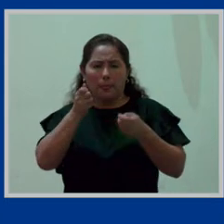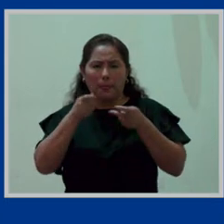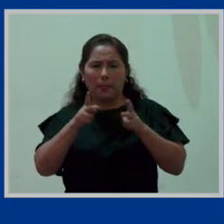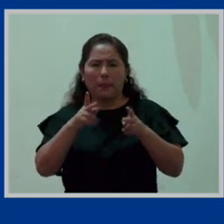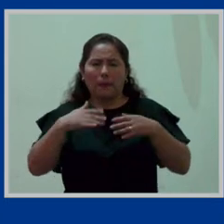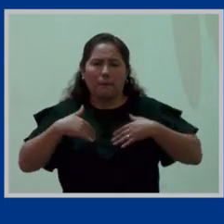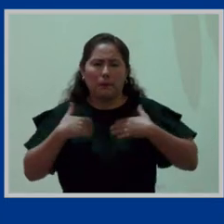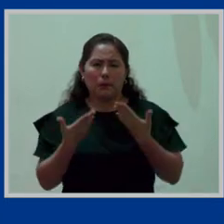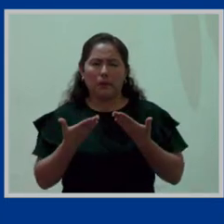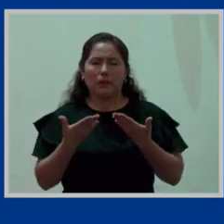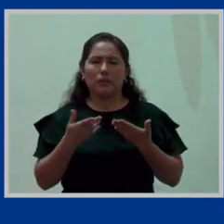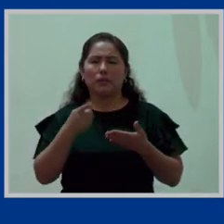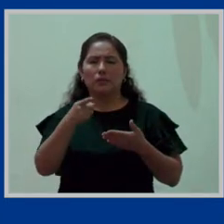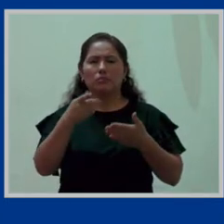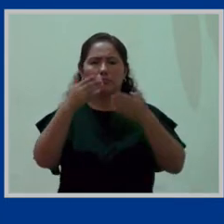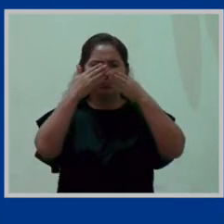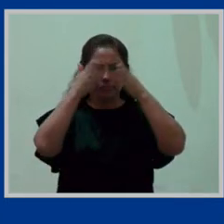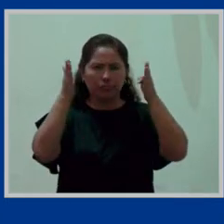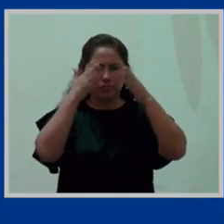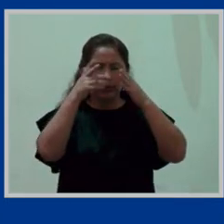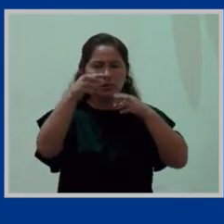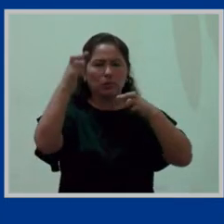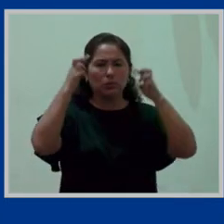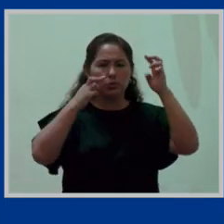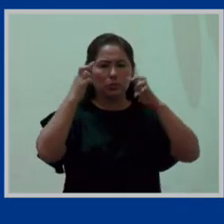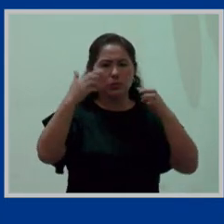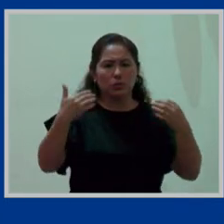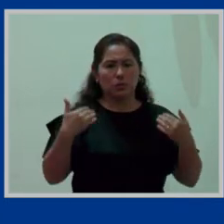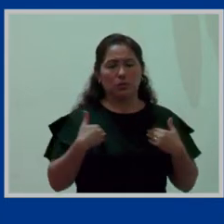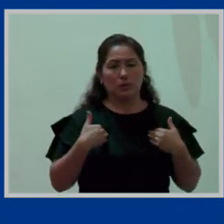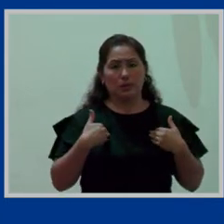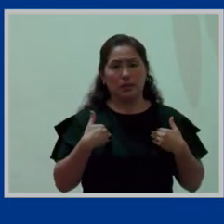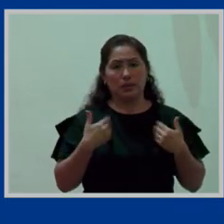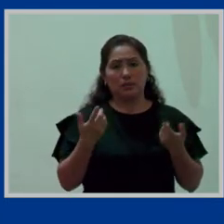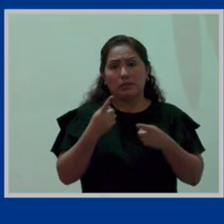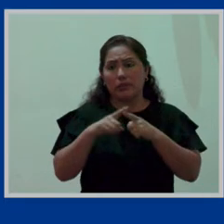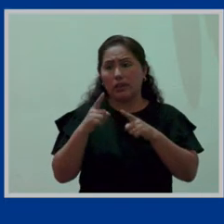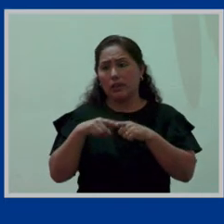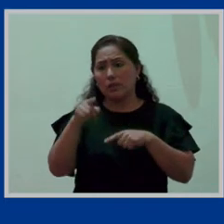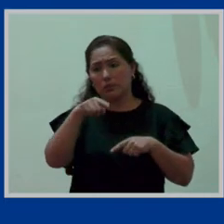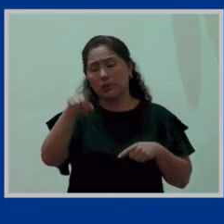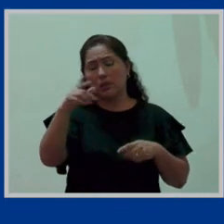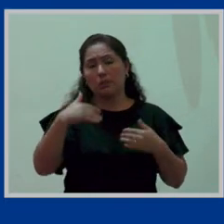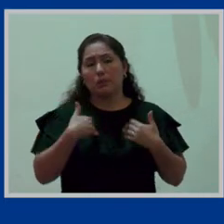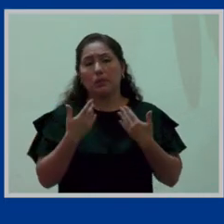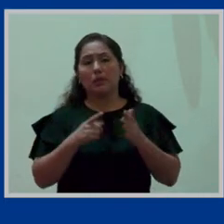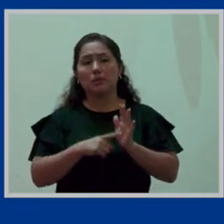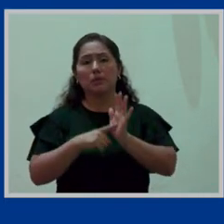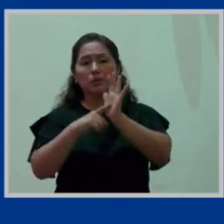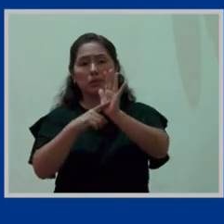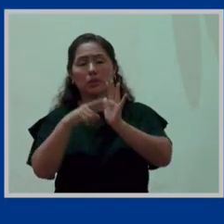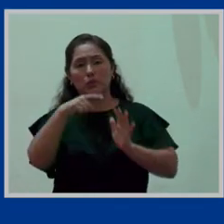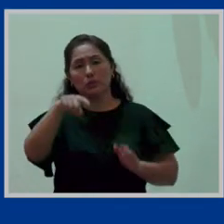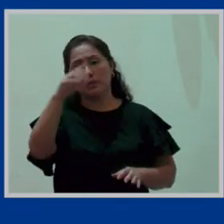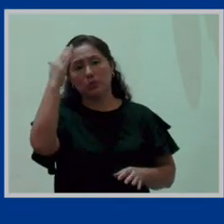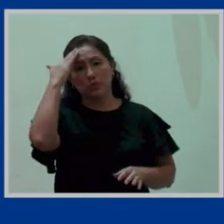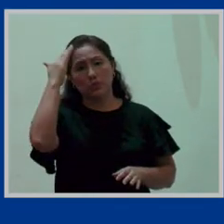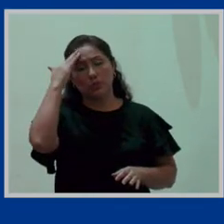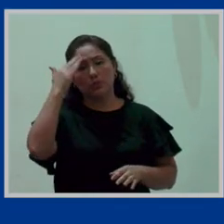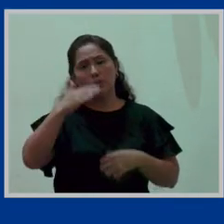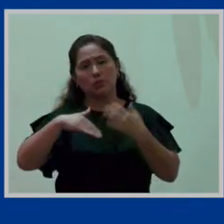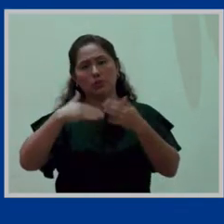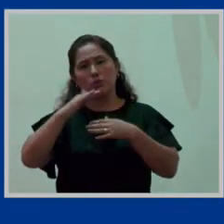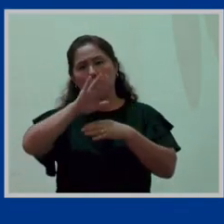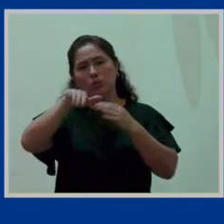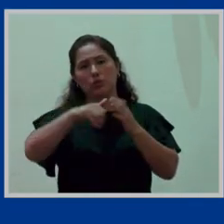poder despejar alguna duda si lo hubiere y, en todo caso, mencionarla para conocimiento de todas y